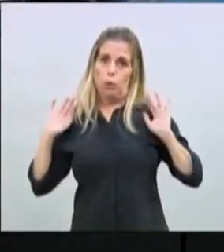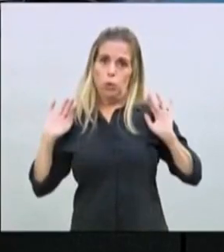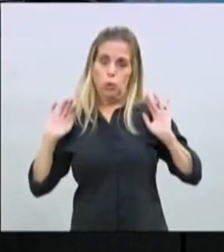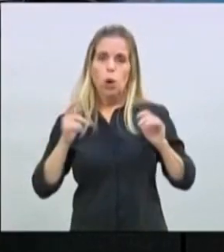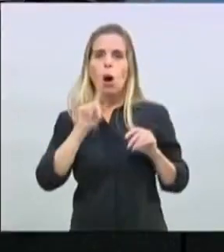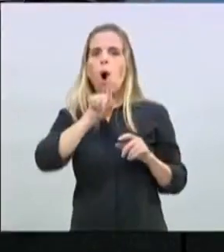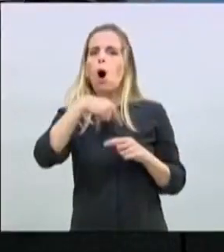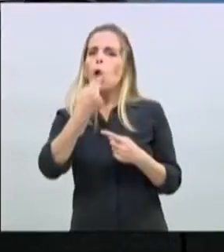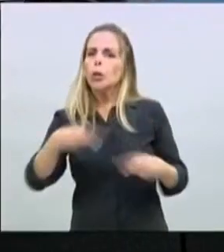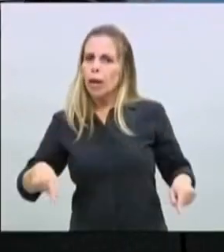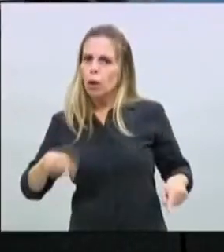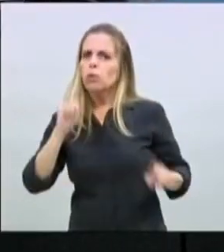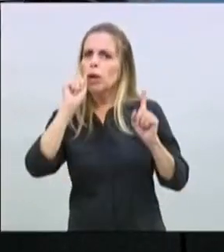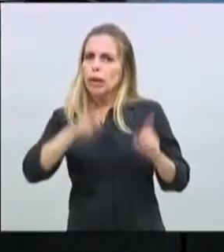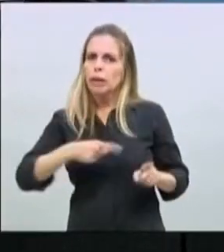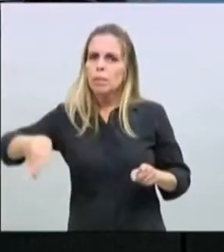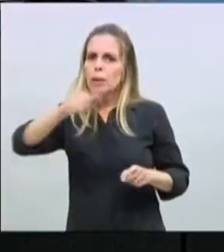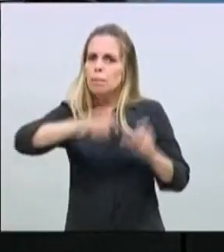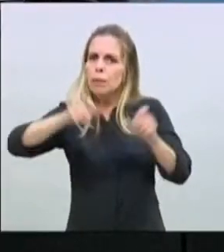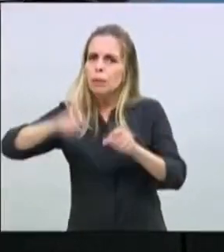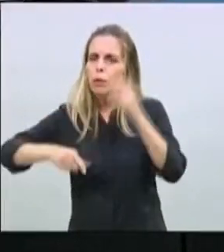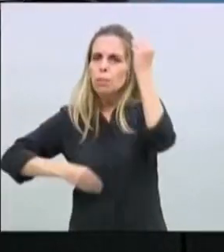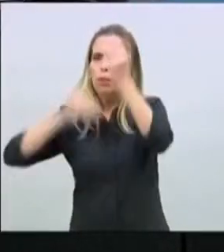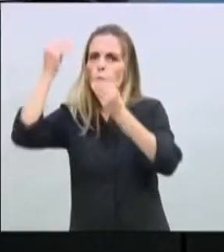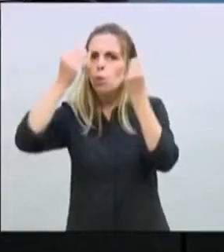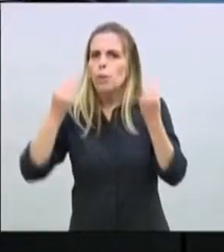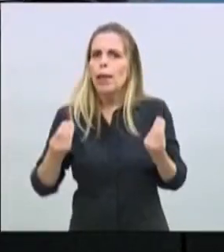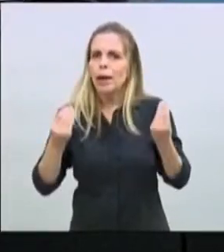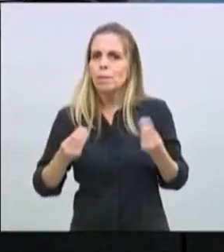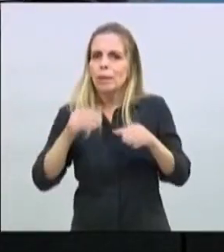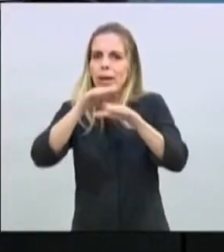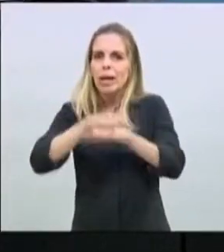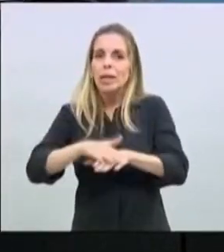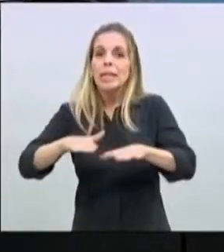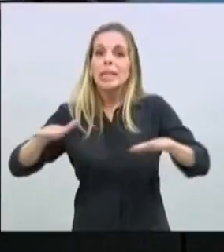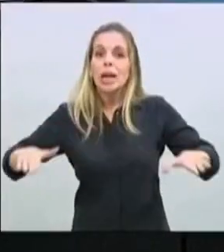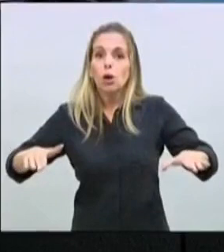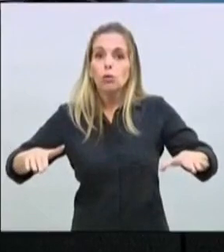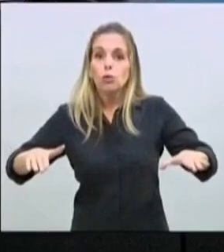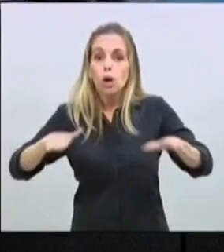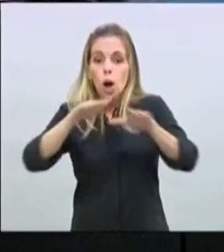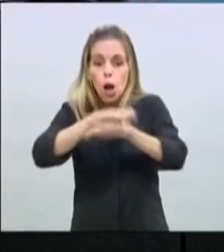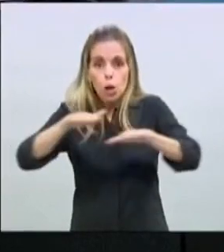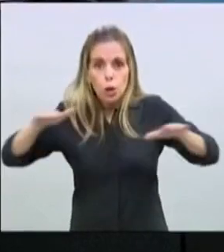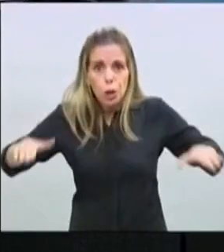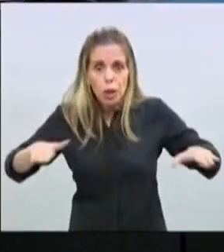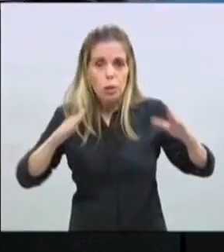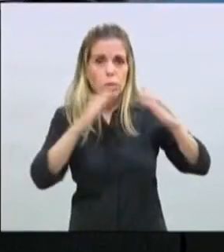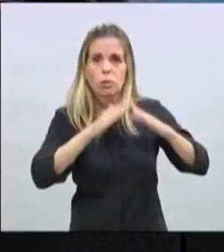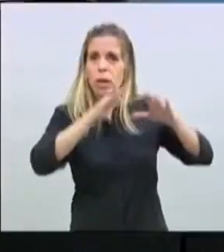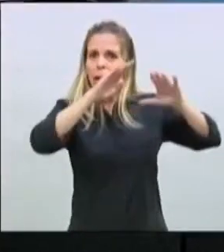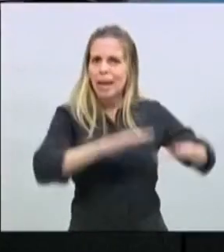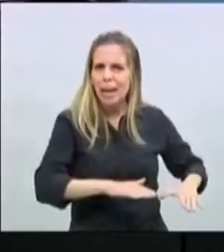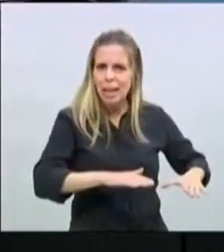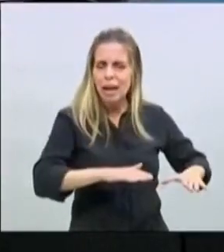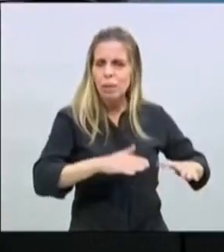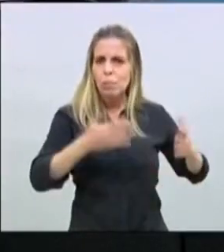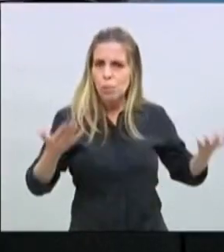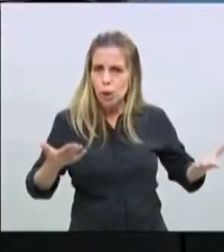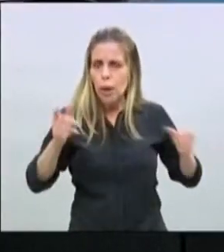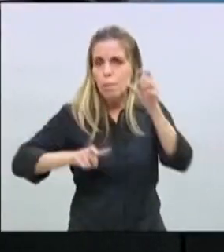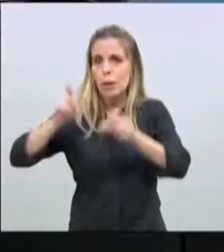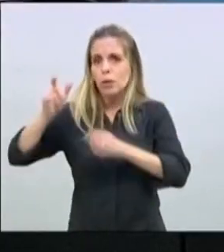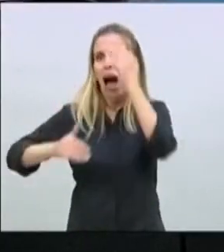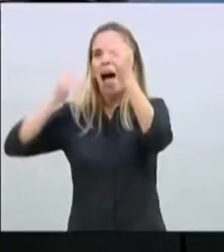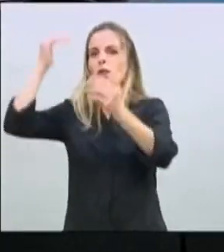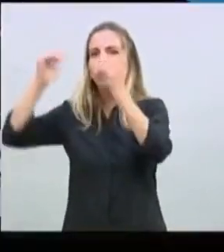Una gran preocupación que tenemos todos, que es el tema de los niños. Los niños son los únicos que no han podido salir, porque los mayores pueden salir